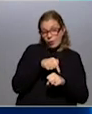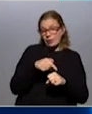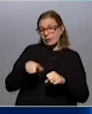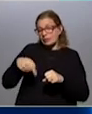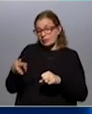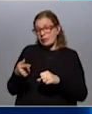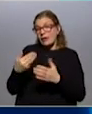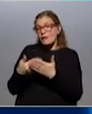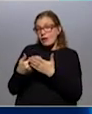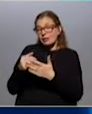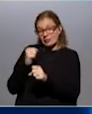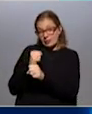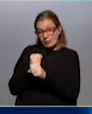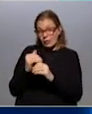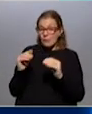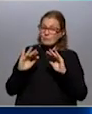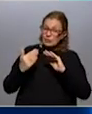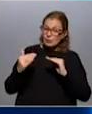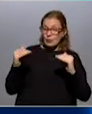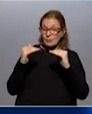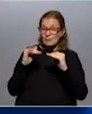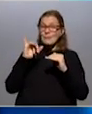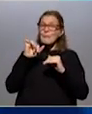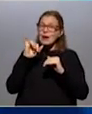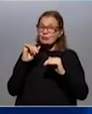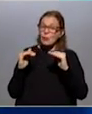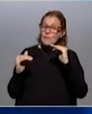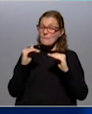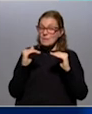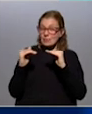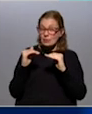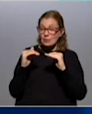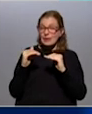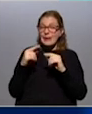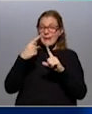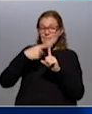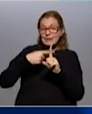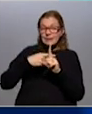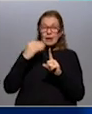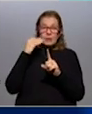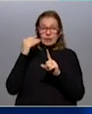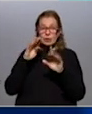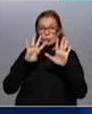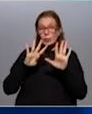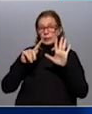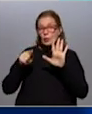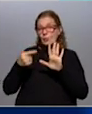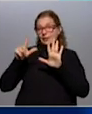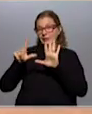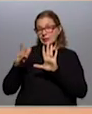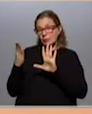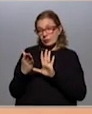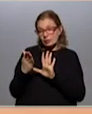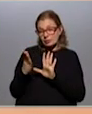se mantuvo relativamente estable en mayo en los mismos niveles que tenía en el mes de abril y eso es 9,7%.